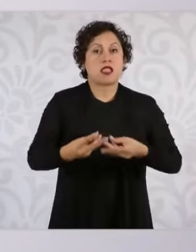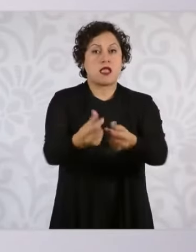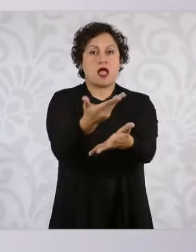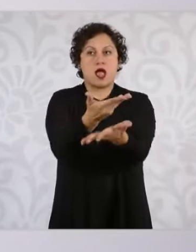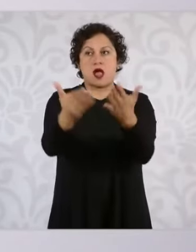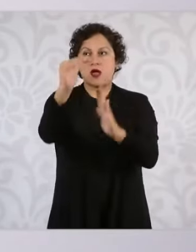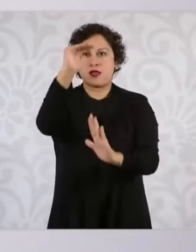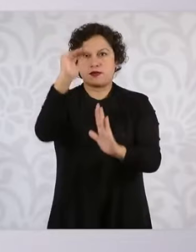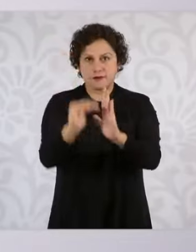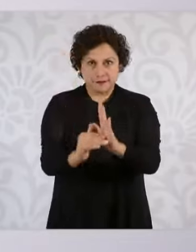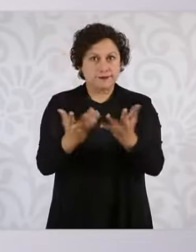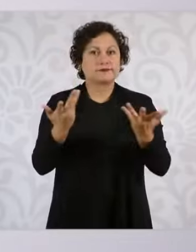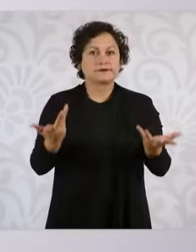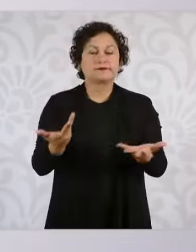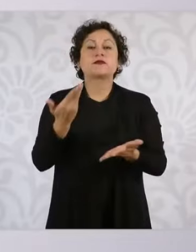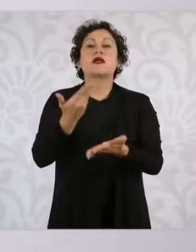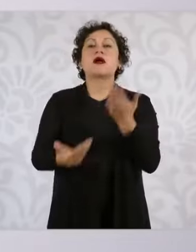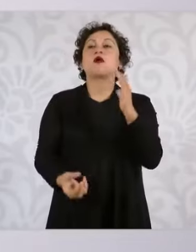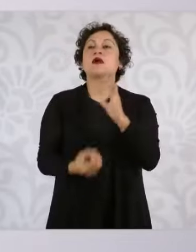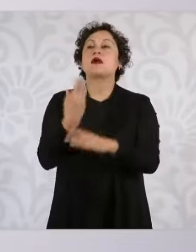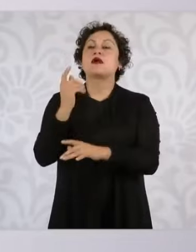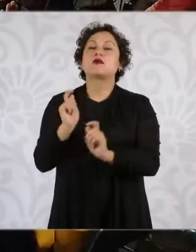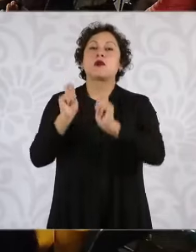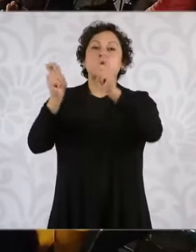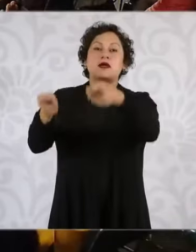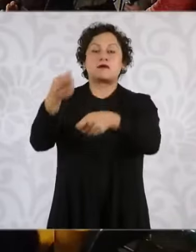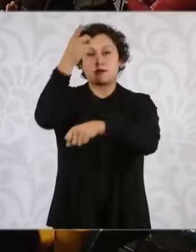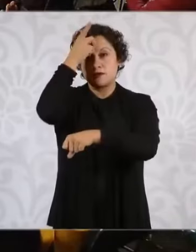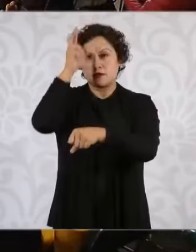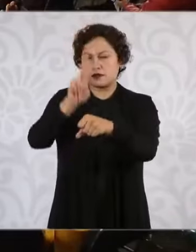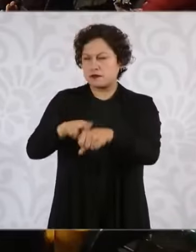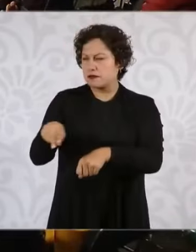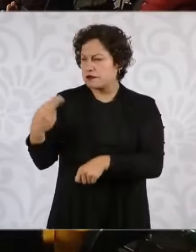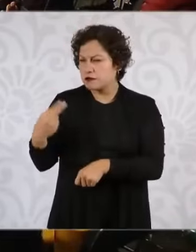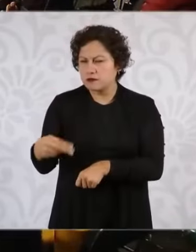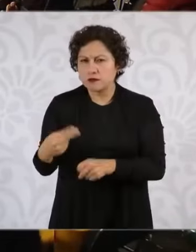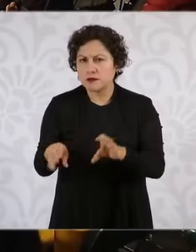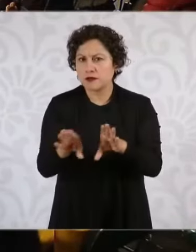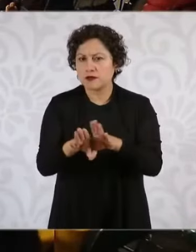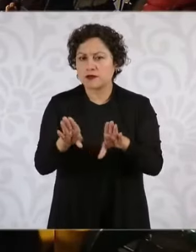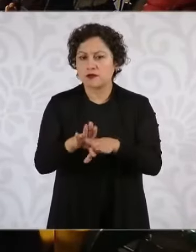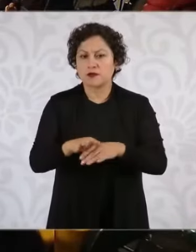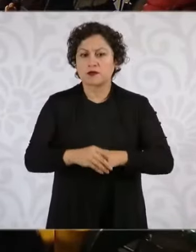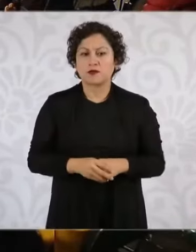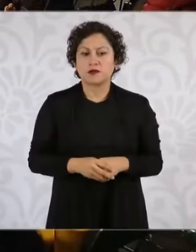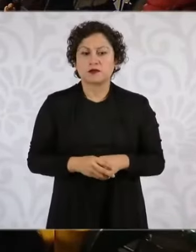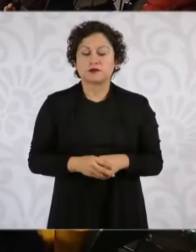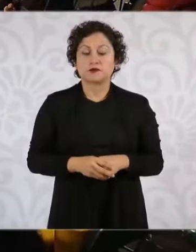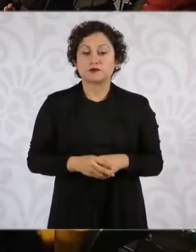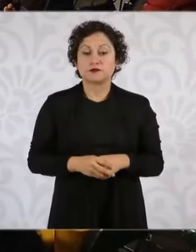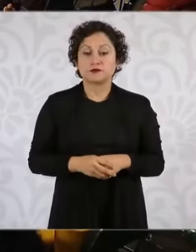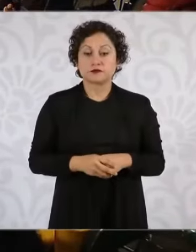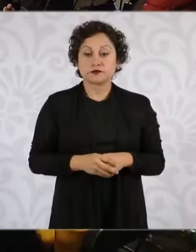Entonces, ya hay un nuevo director también en esa área. ¿Cómo se llama el área? Pero el área se llama